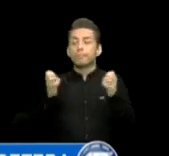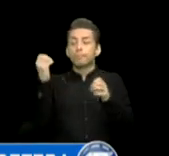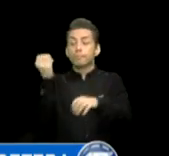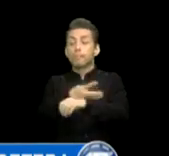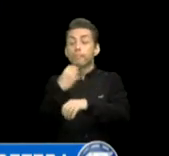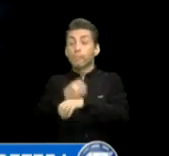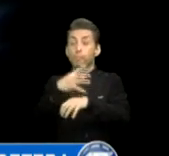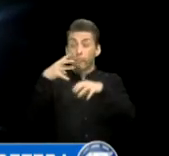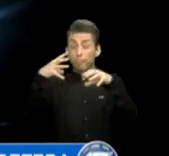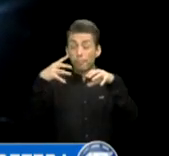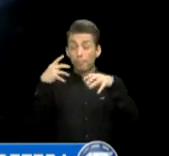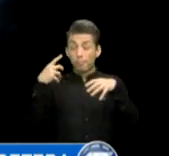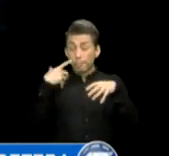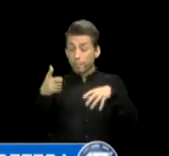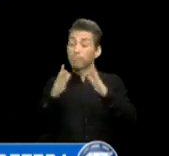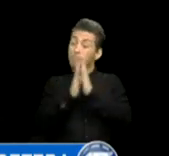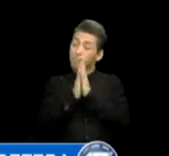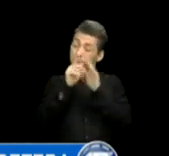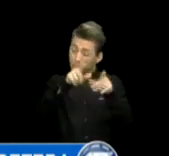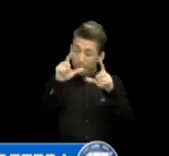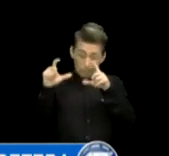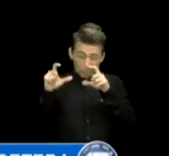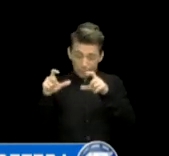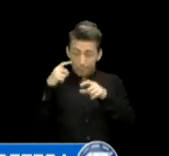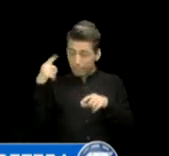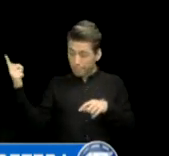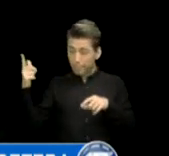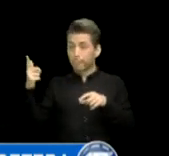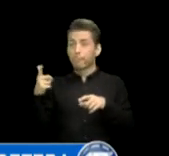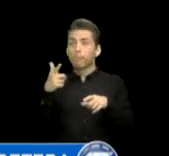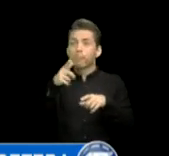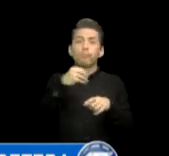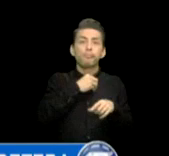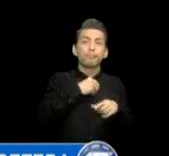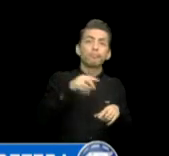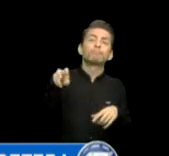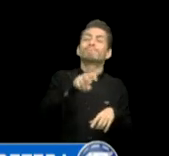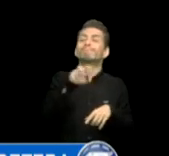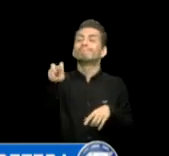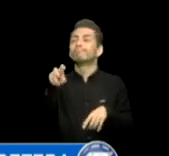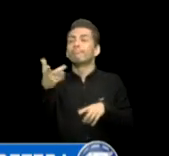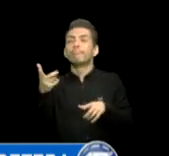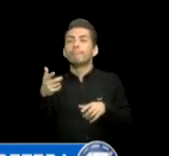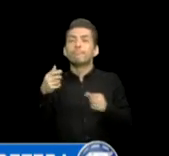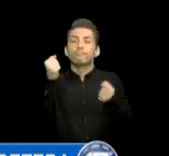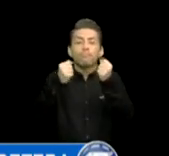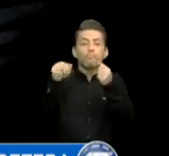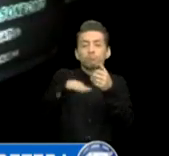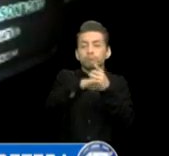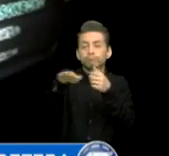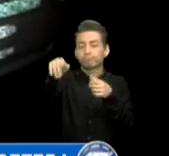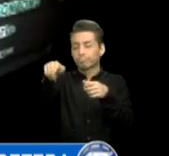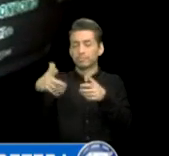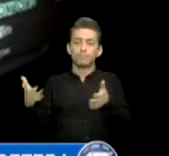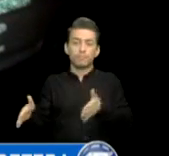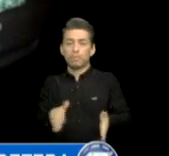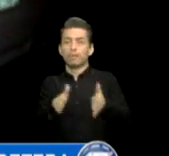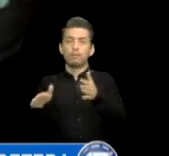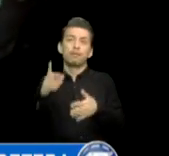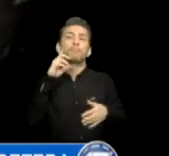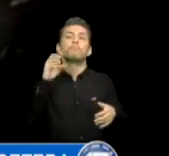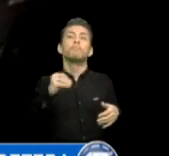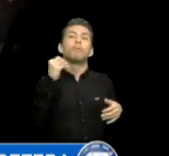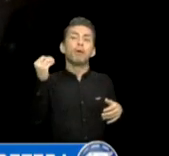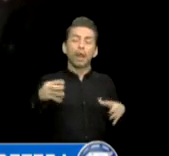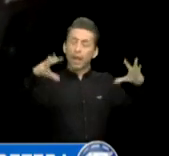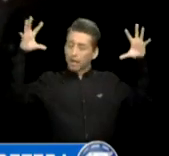recomiendan tomar sus precauciones al viajar en horas de la tarde por la costa sur y occidente, motivo de que el invierno